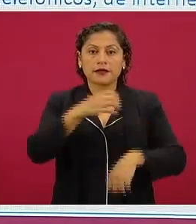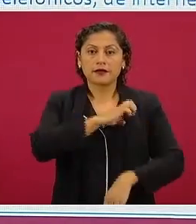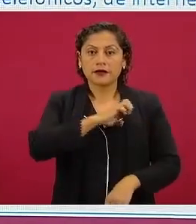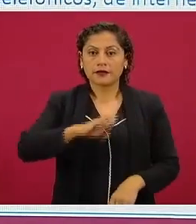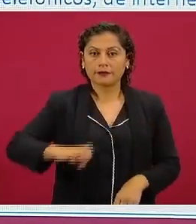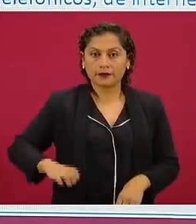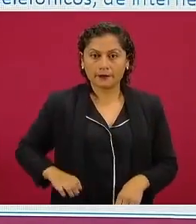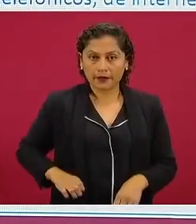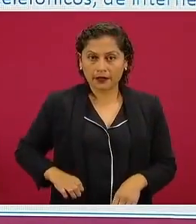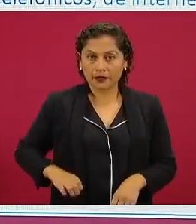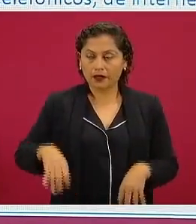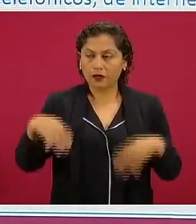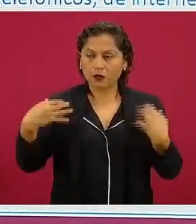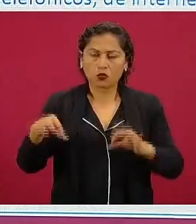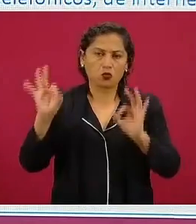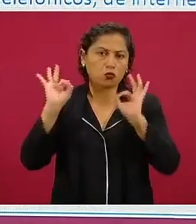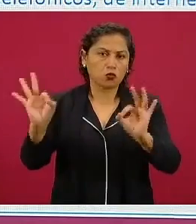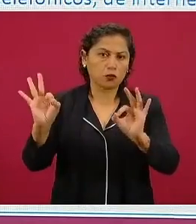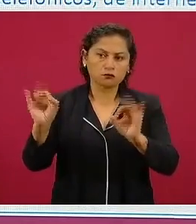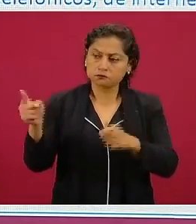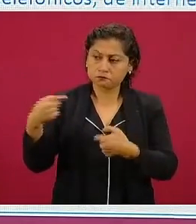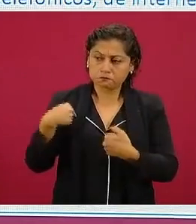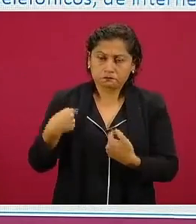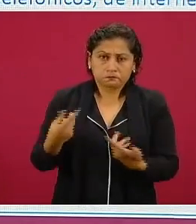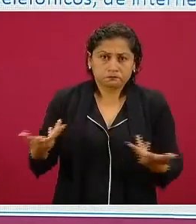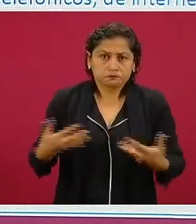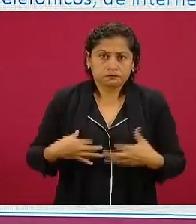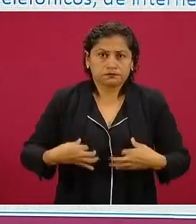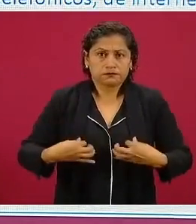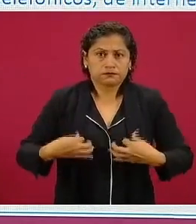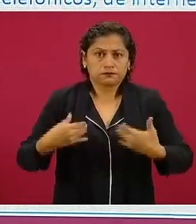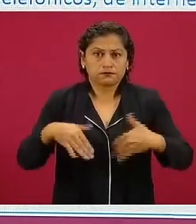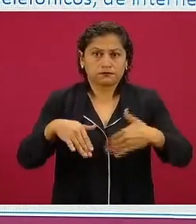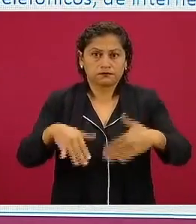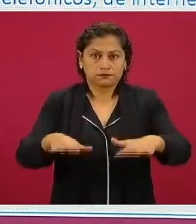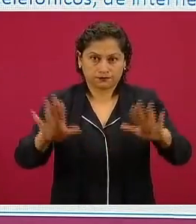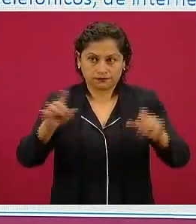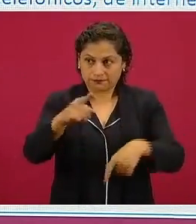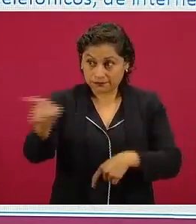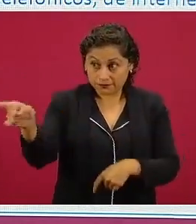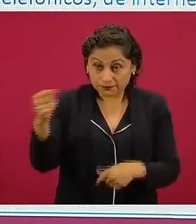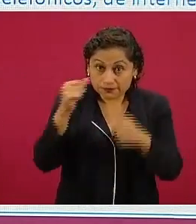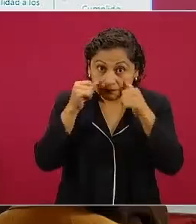de primera ya para que se sepa.